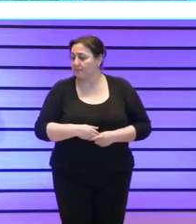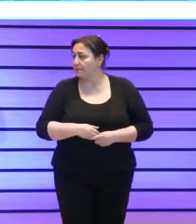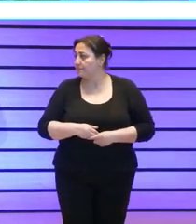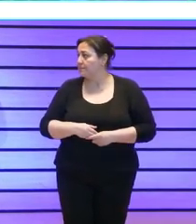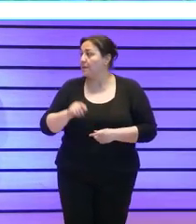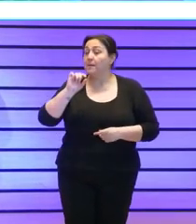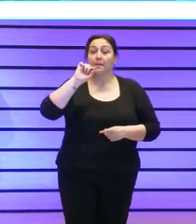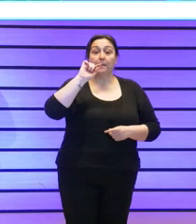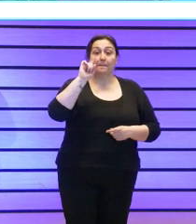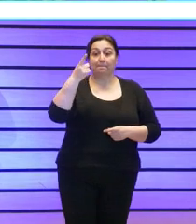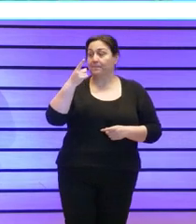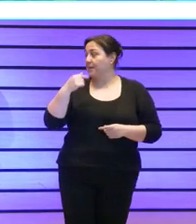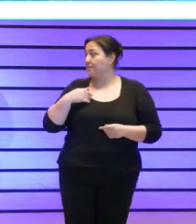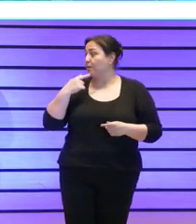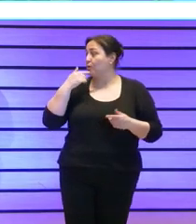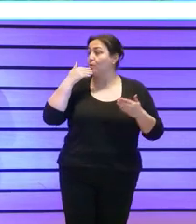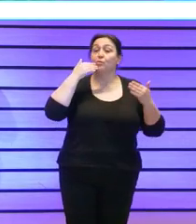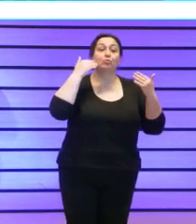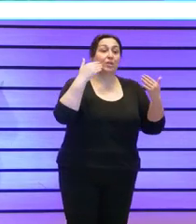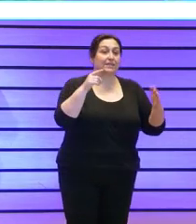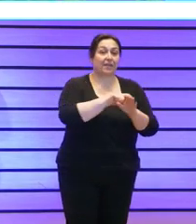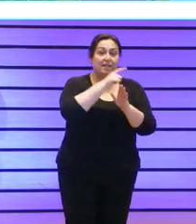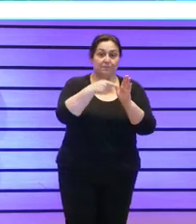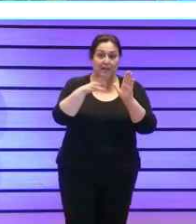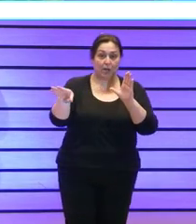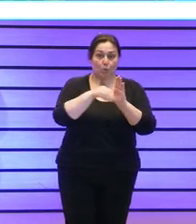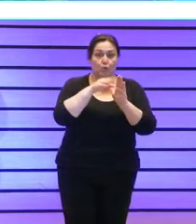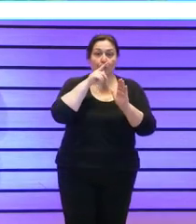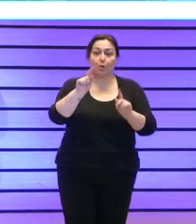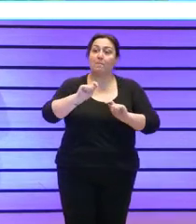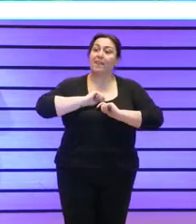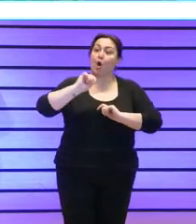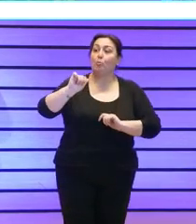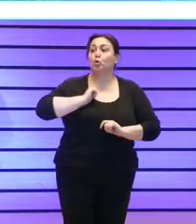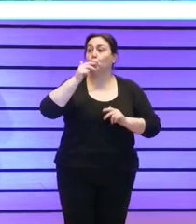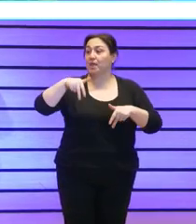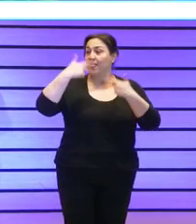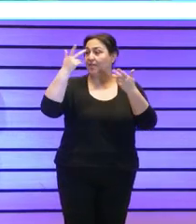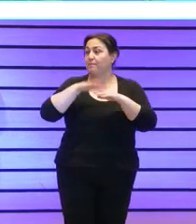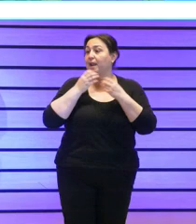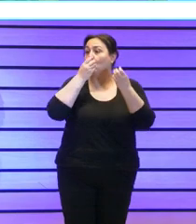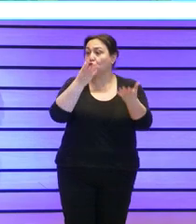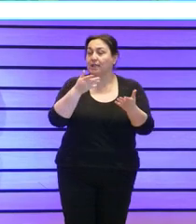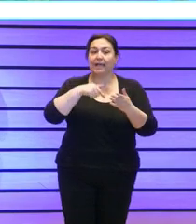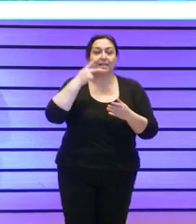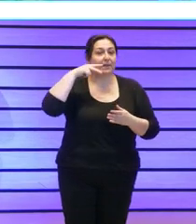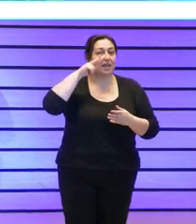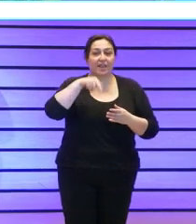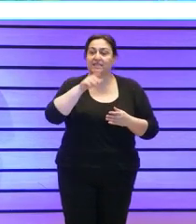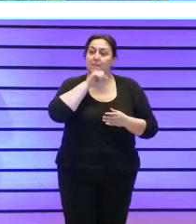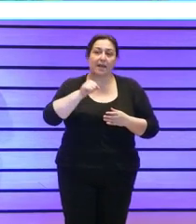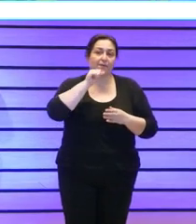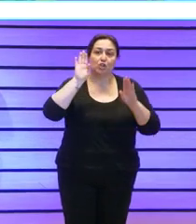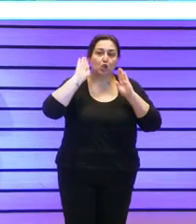en primer lugar muchísimas gracias a Plena Inclusión por darnos la oportunidad de contar esta experiencia y por este magnífico congreso está